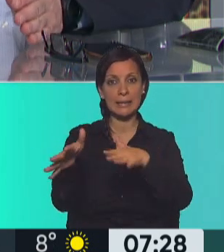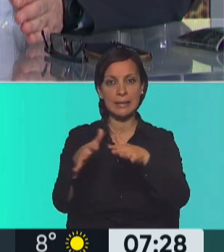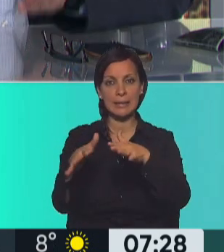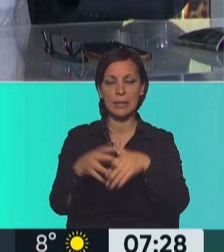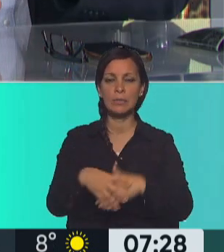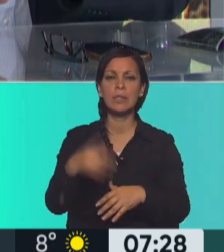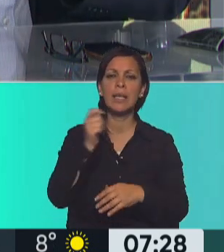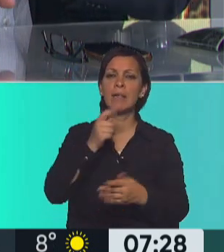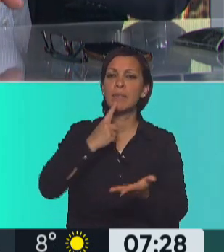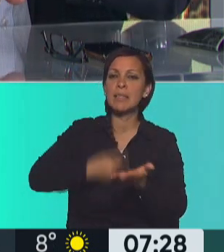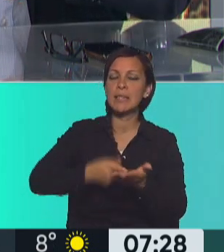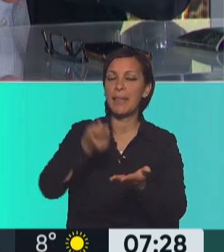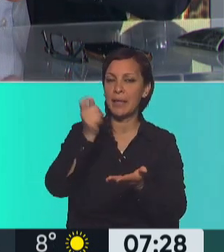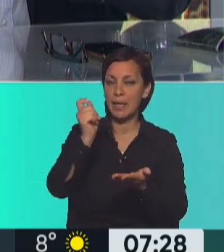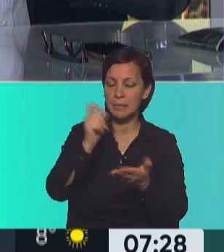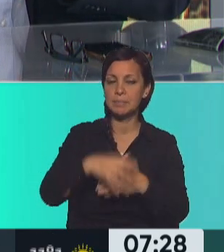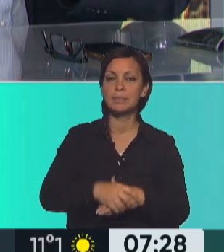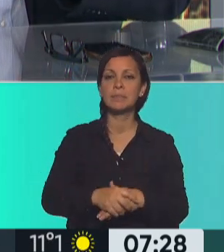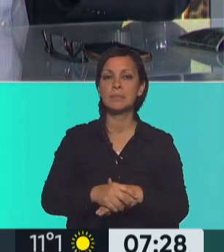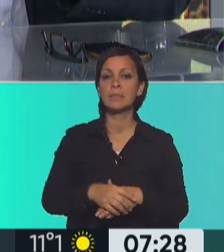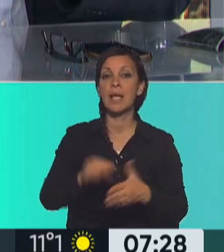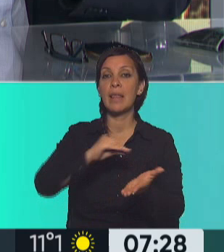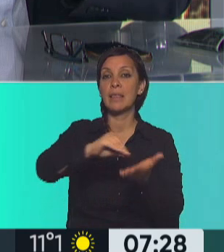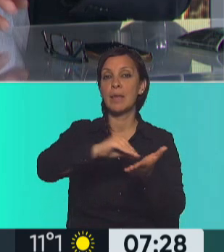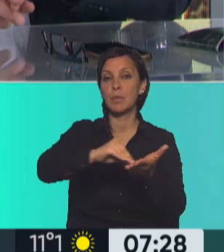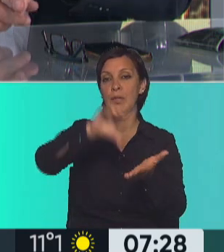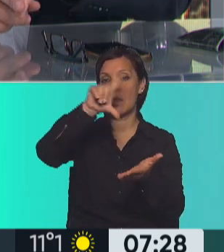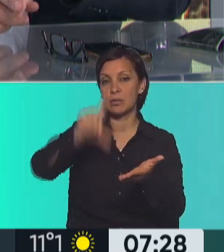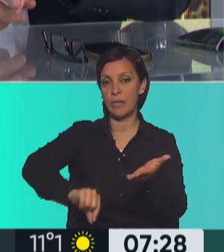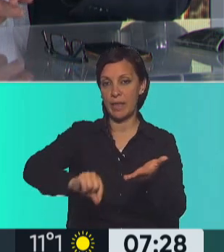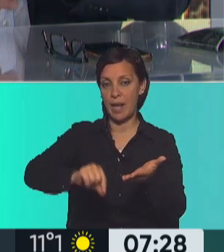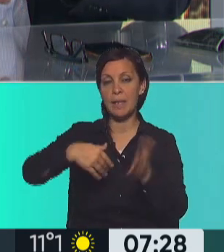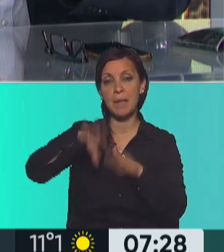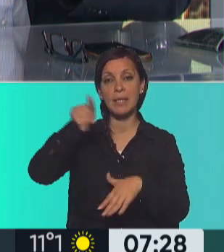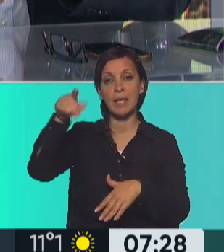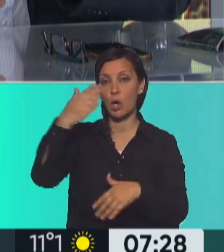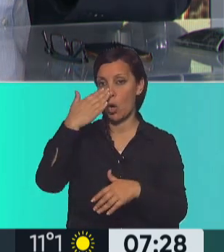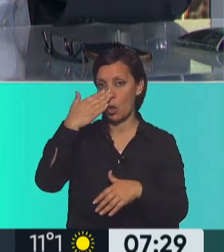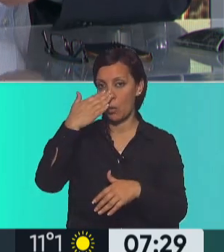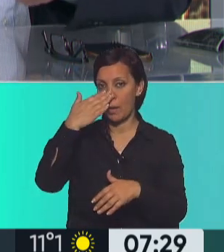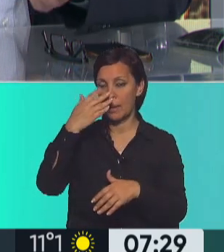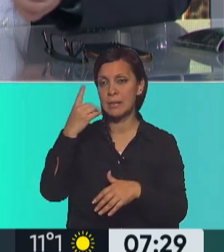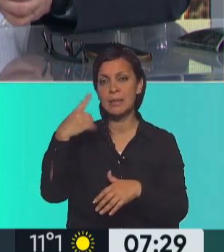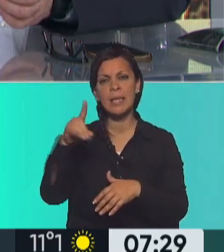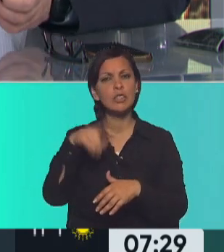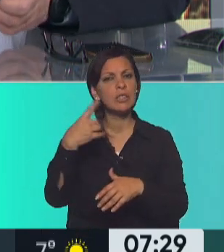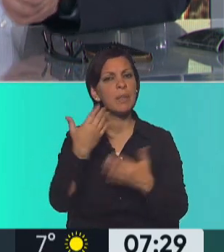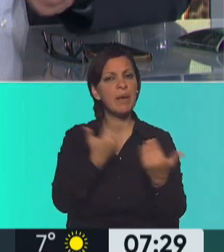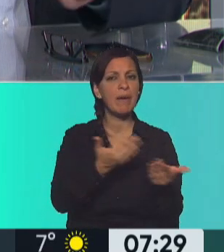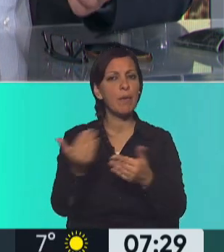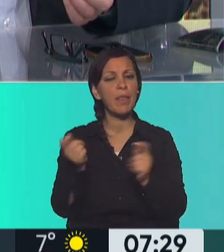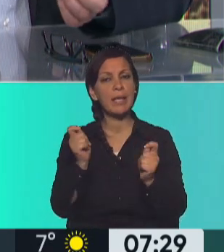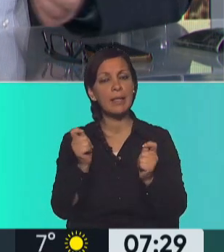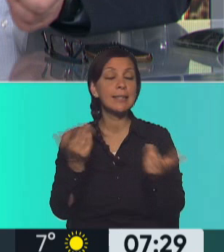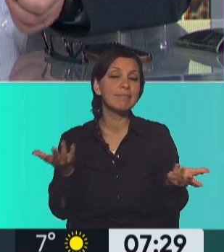son los que van a definir. Definen los diputados federales, principalmente de Córdoba. ¿Suelen votar con el oficialismo o con la